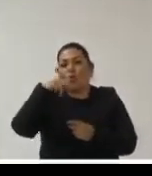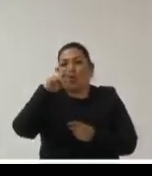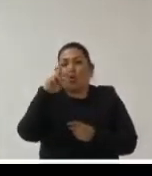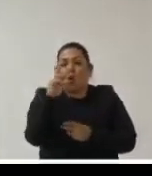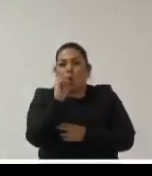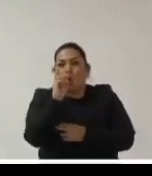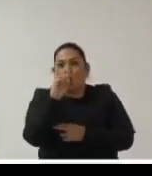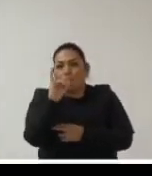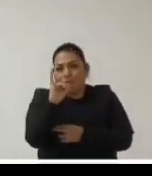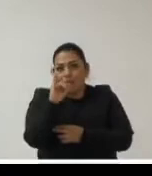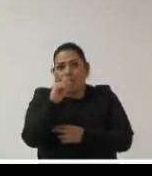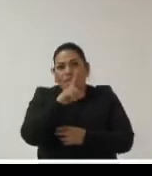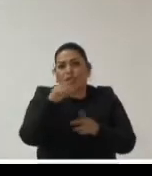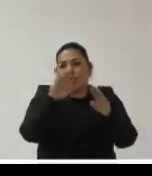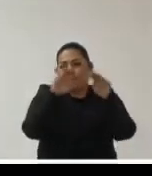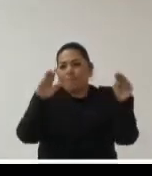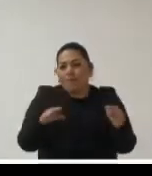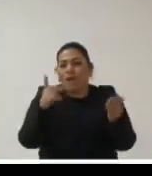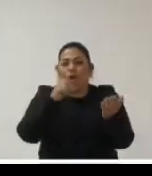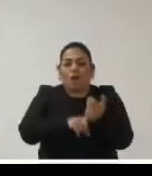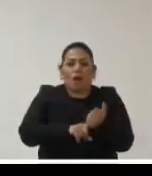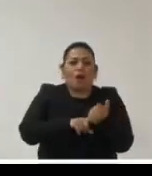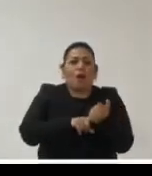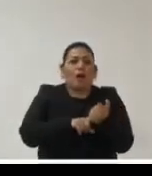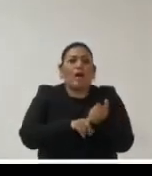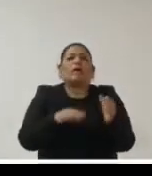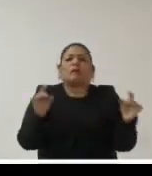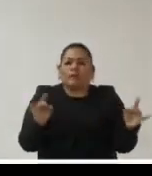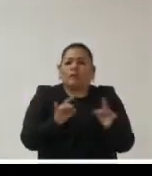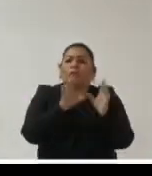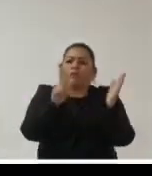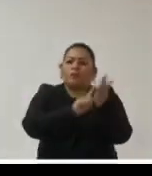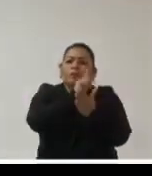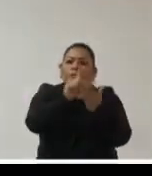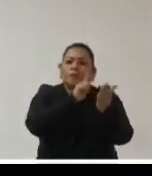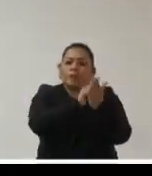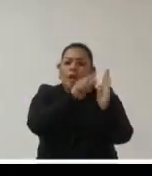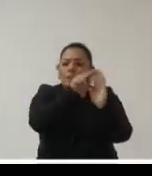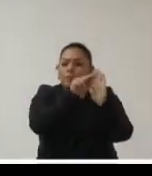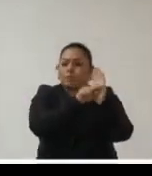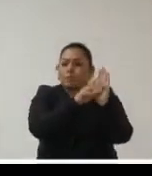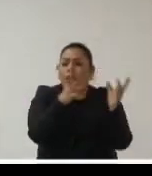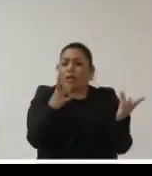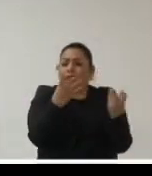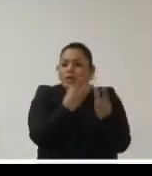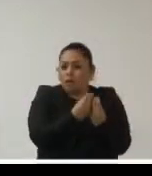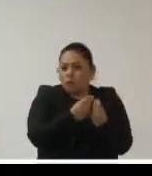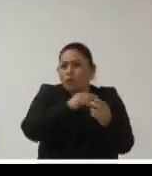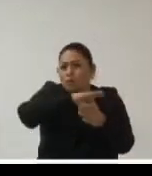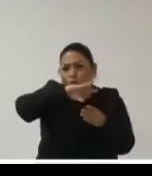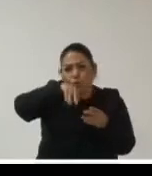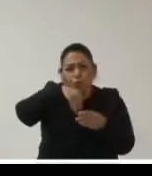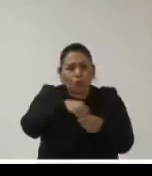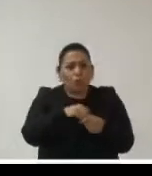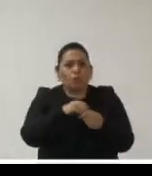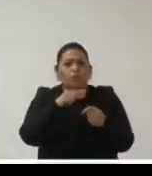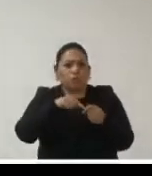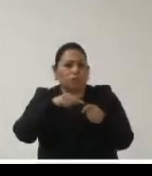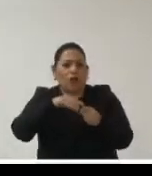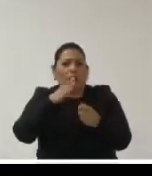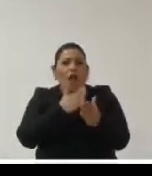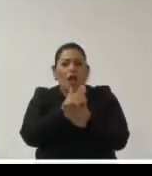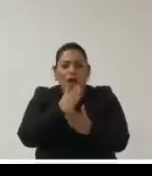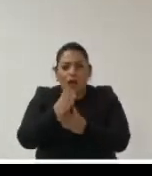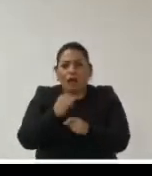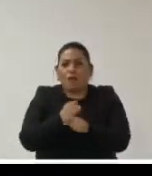entendemos dentro del marco de la transparencia de un ecosistema de transparencia acceso a la información de